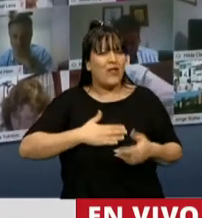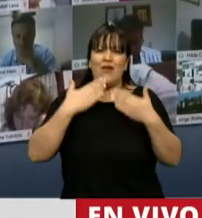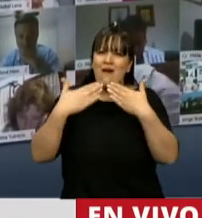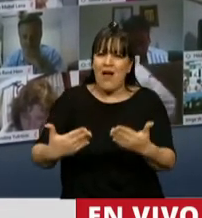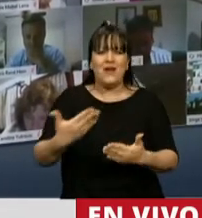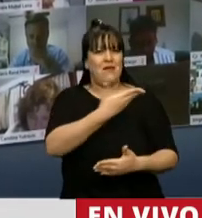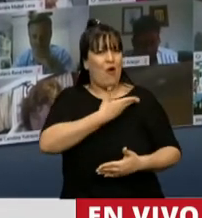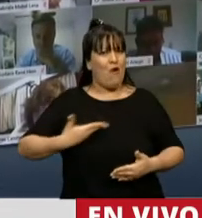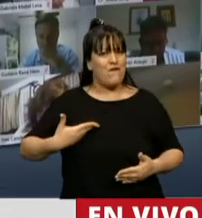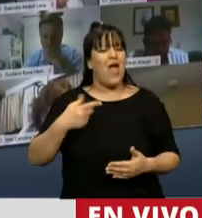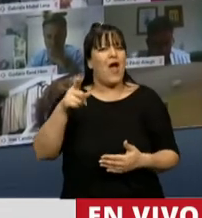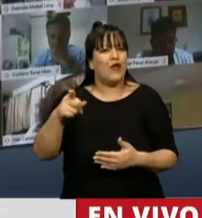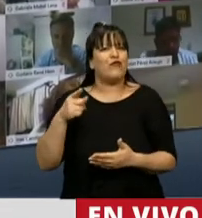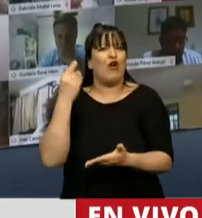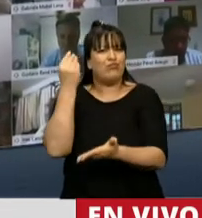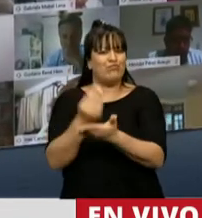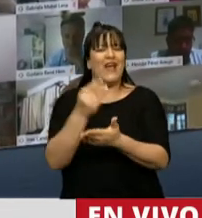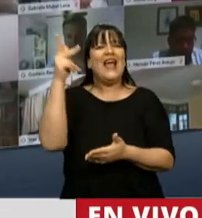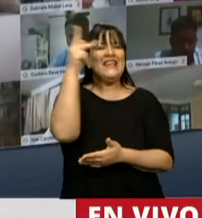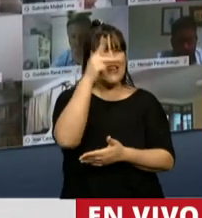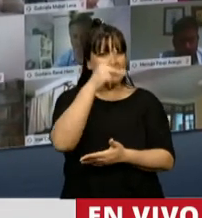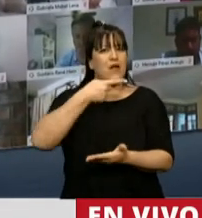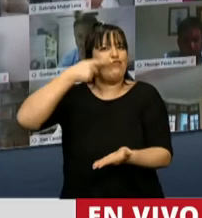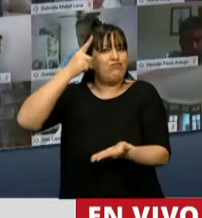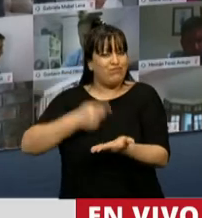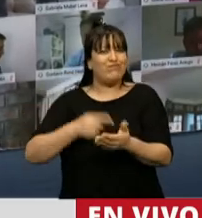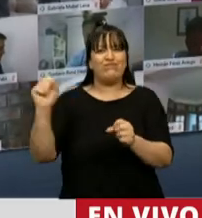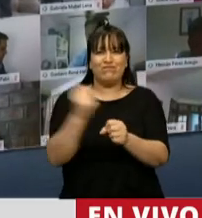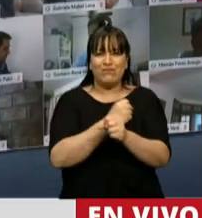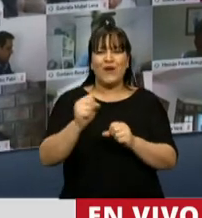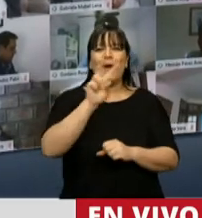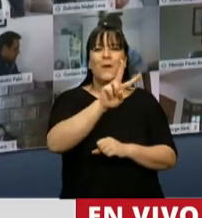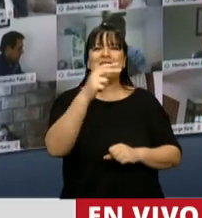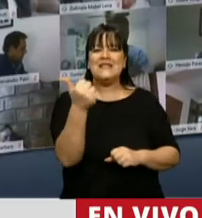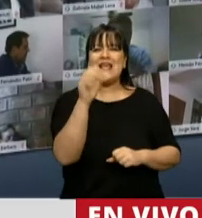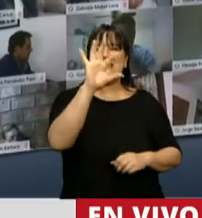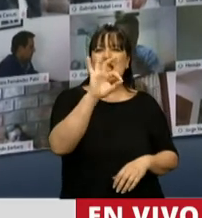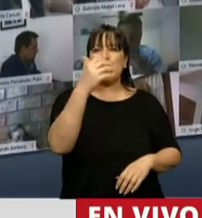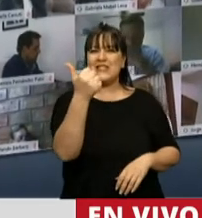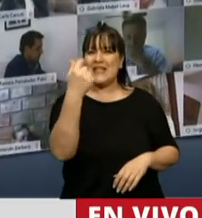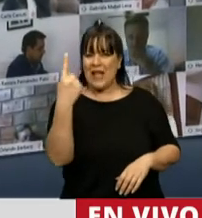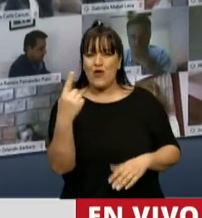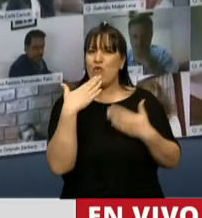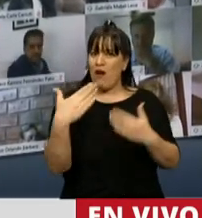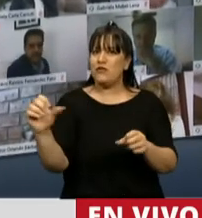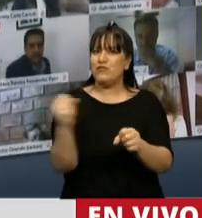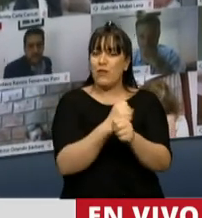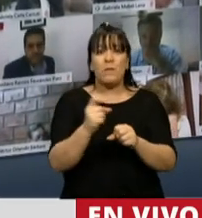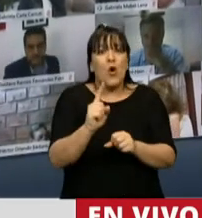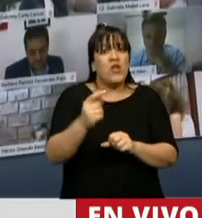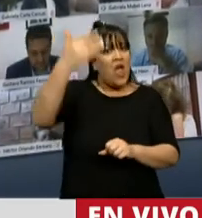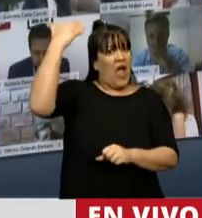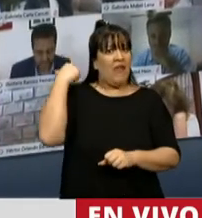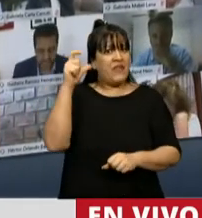nacional que condujo el doctor Néstor Kirchner de poder sancionar la ley 26.061 después que estuvo 10 años